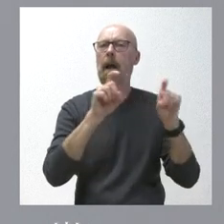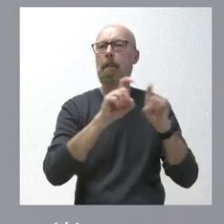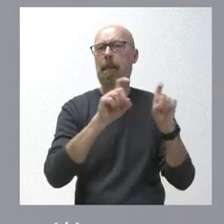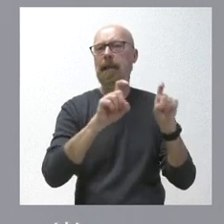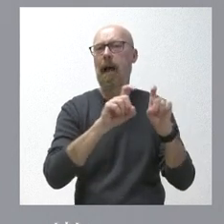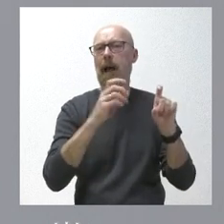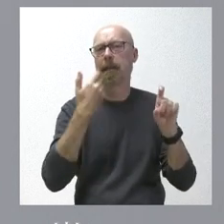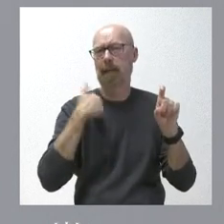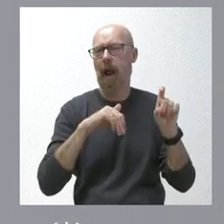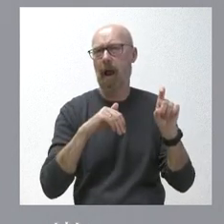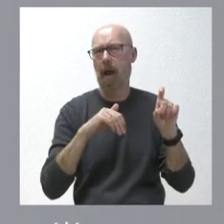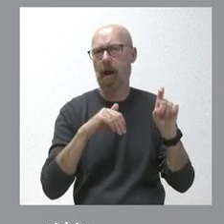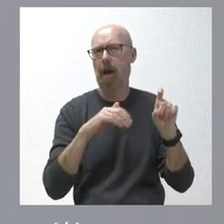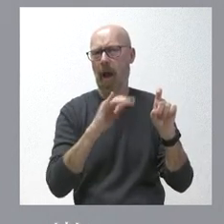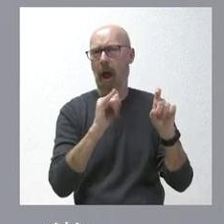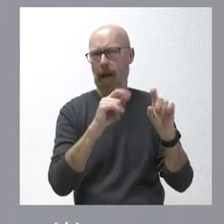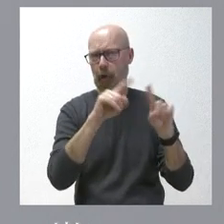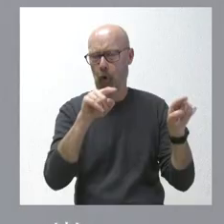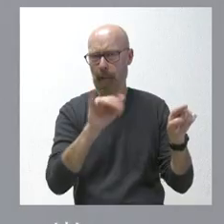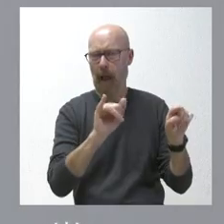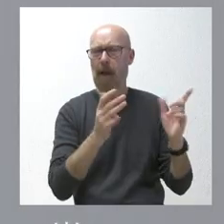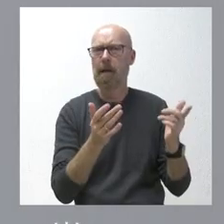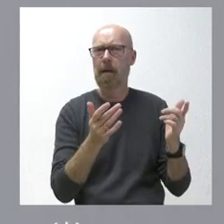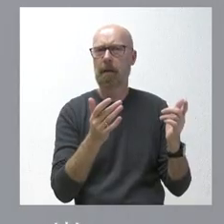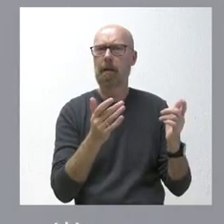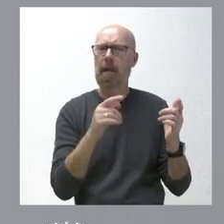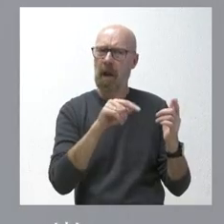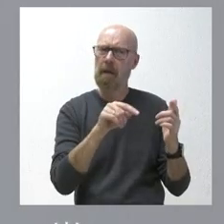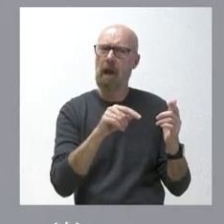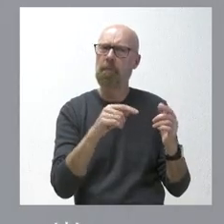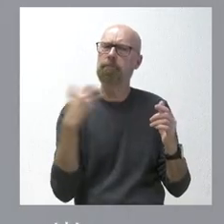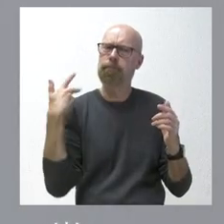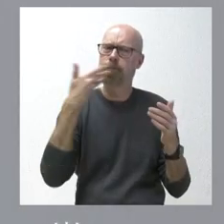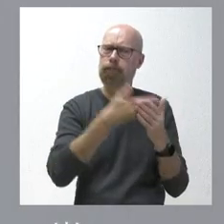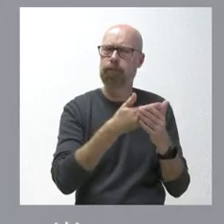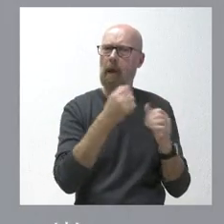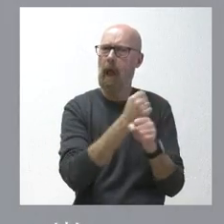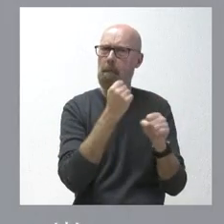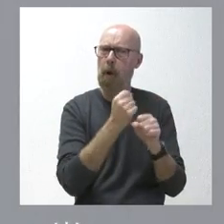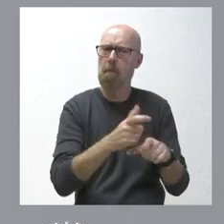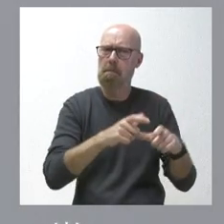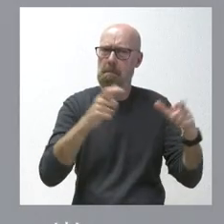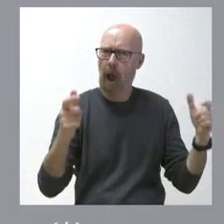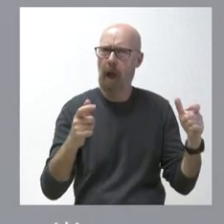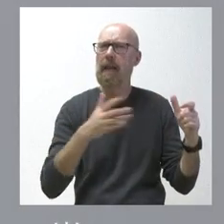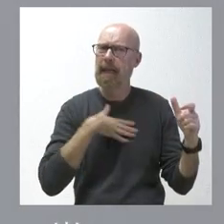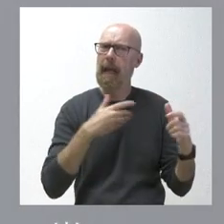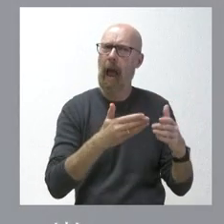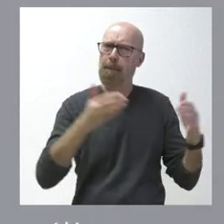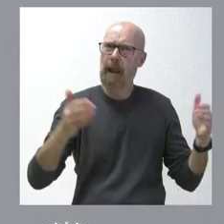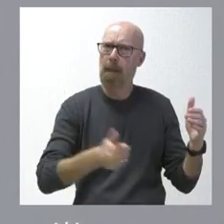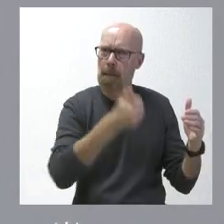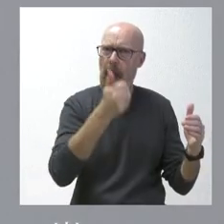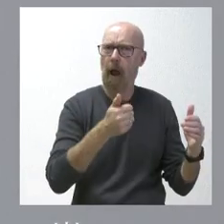ubicada en Segovia y que ha sido capaz de generar empleo y riqueza en el pasado y quiere ampliar y confiar en futuro